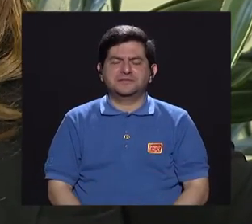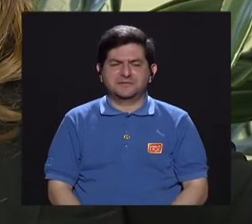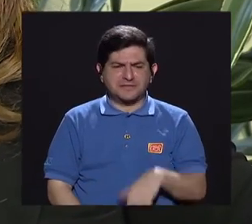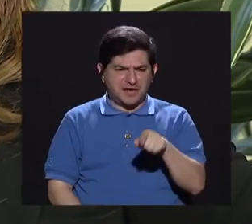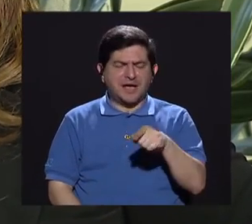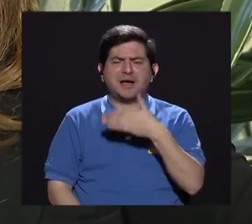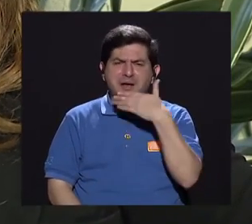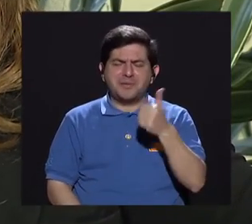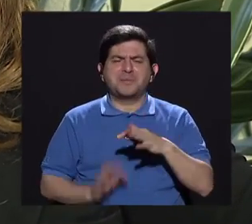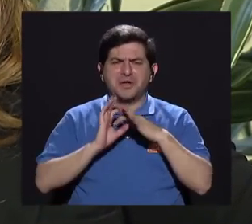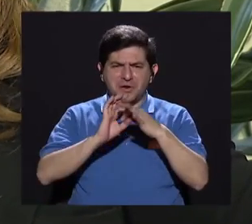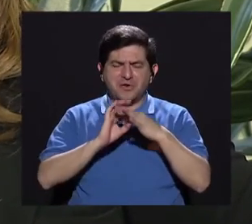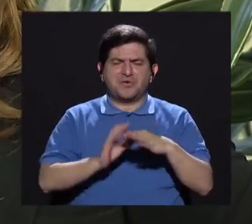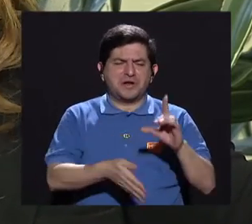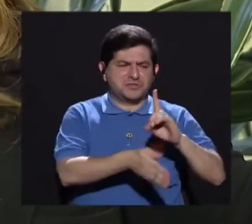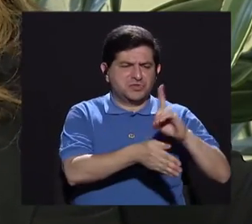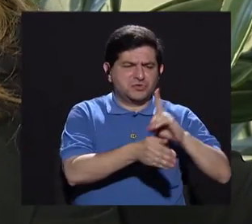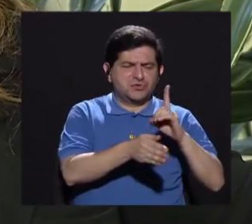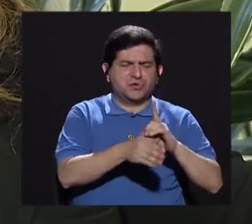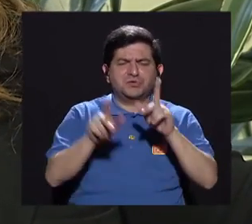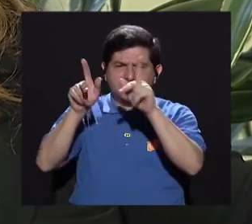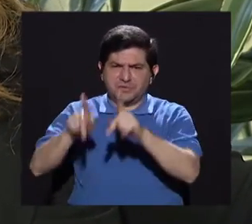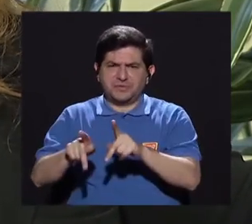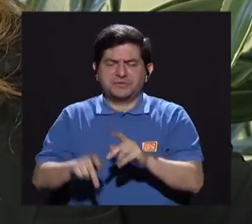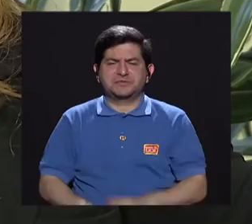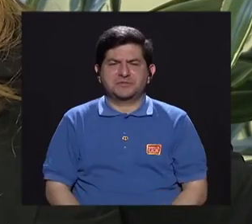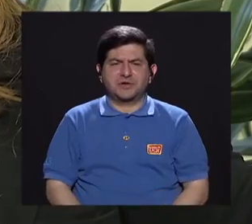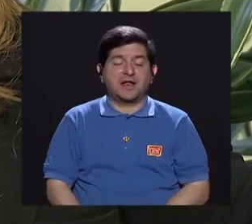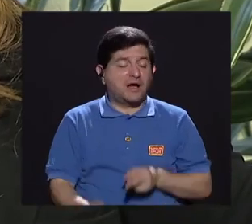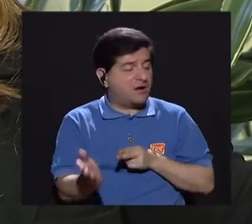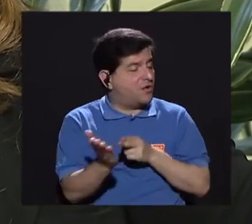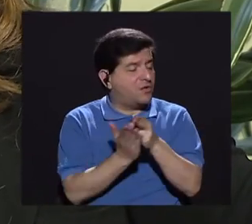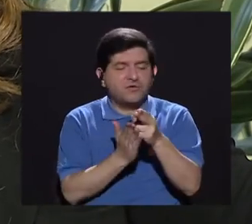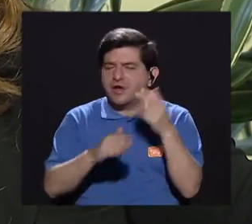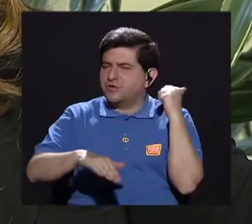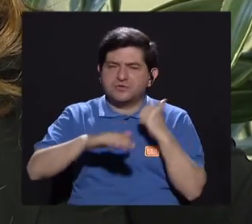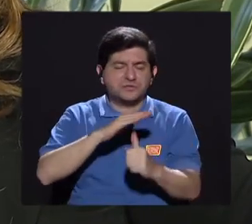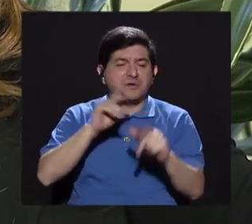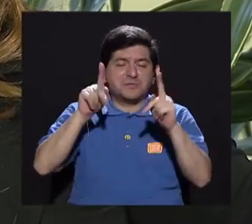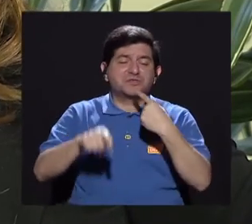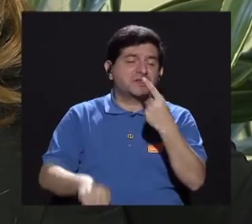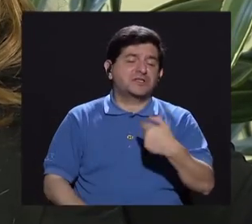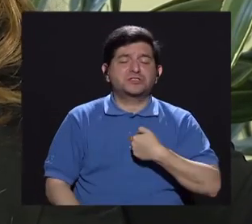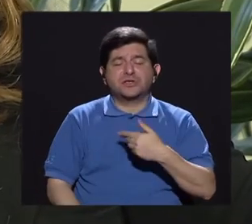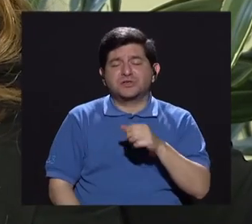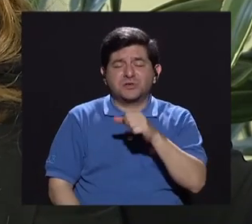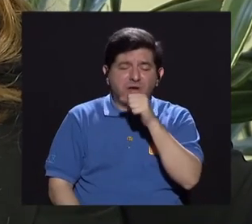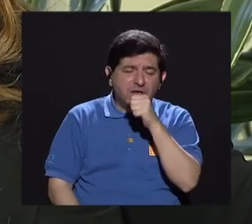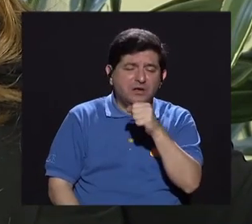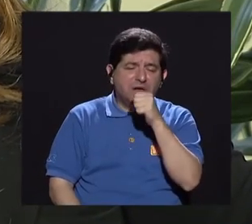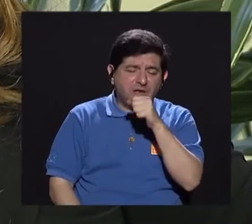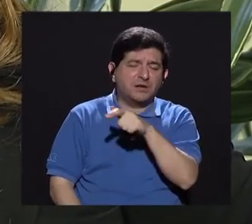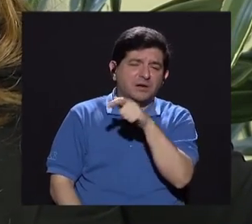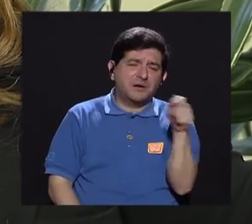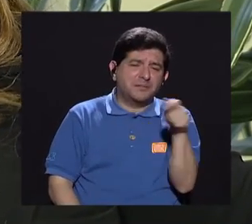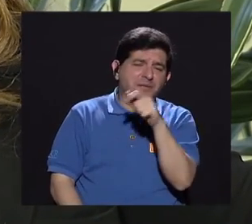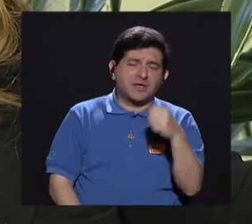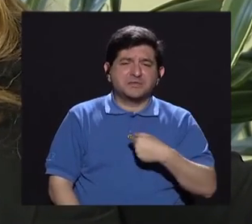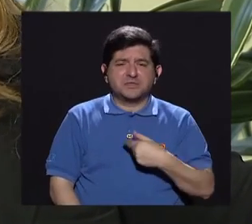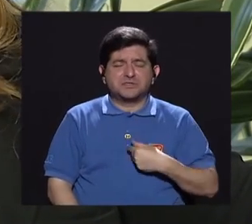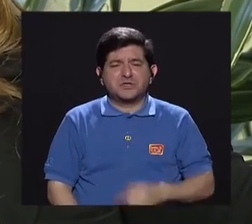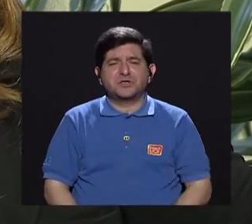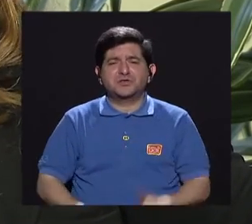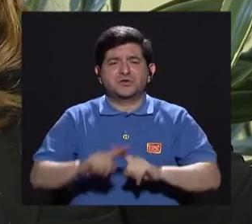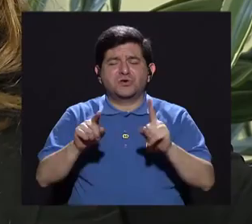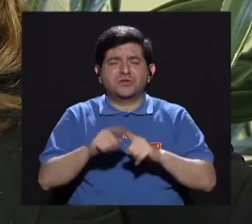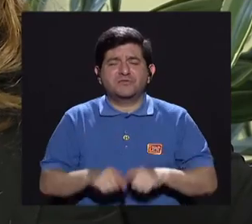la relación médico-paciente, ser sinceros, no ocultar nada, porque hay pacientes que dicen, tengo una tos de varios meses y he tomado todas